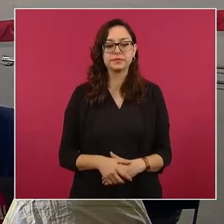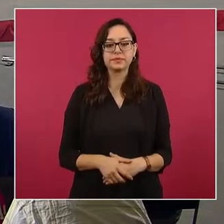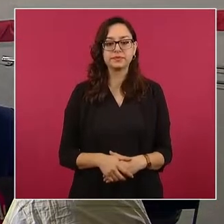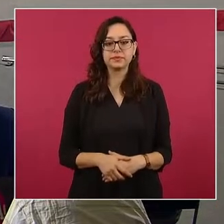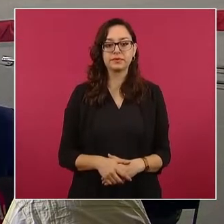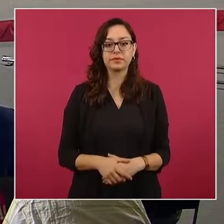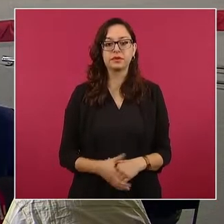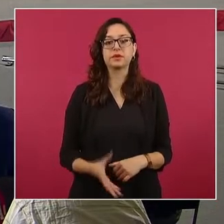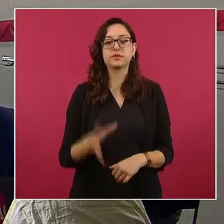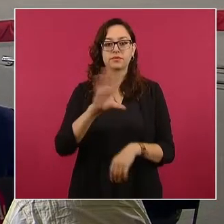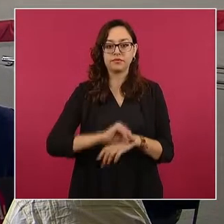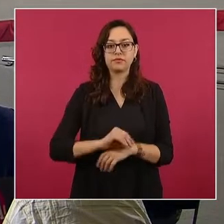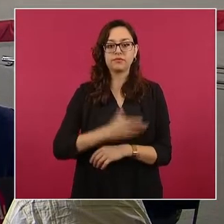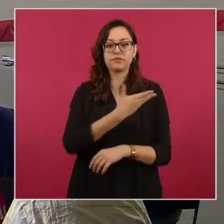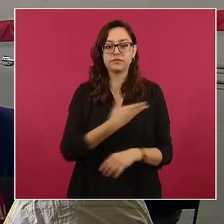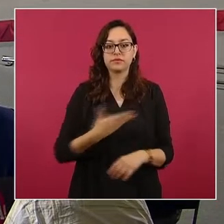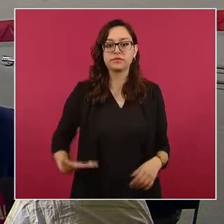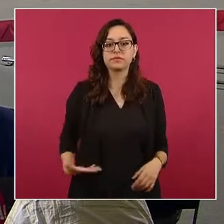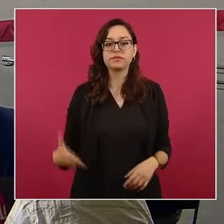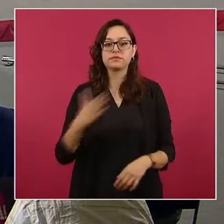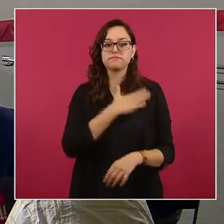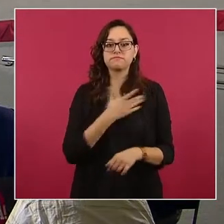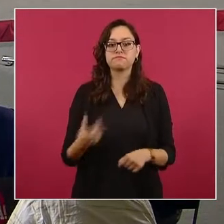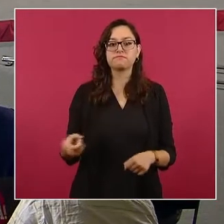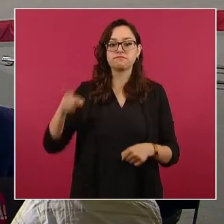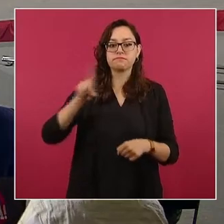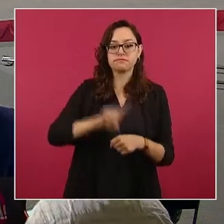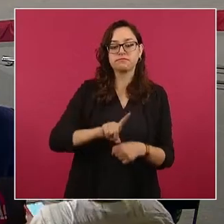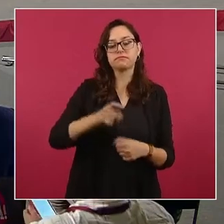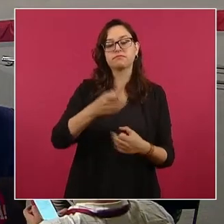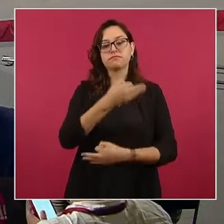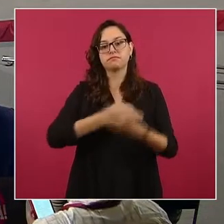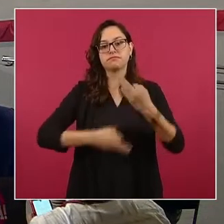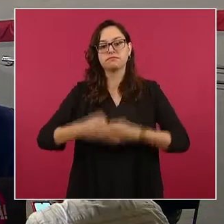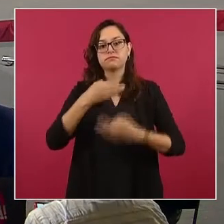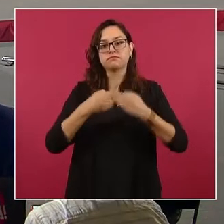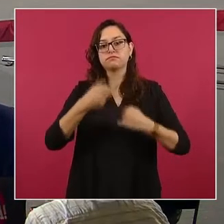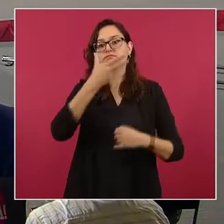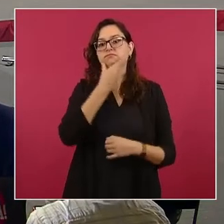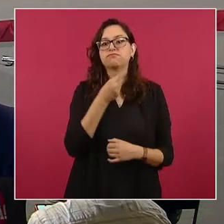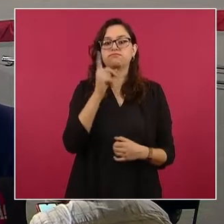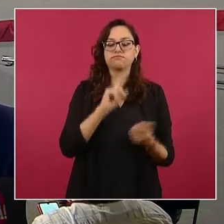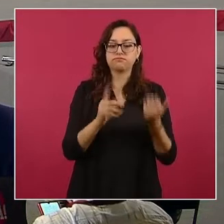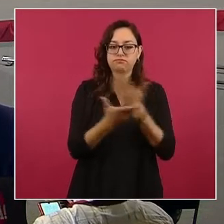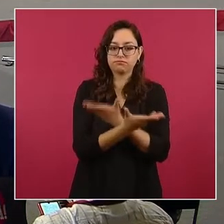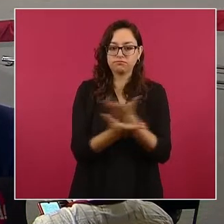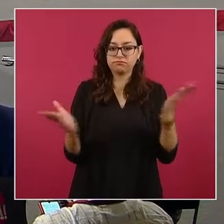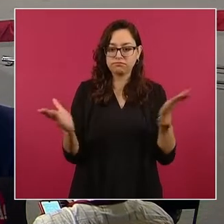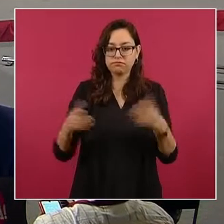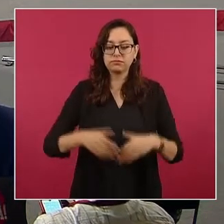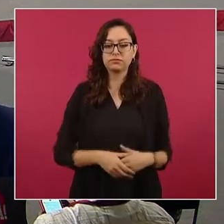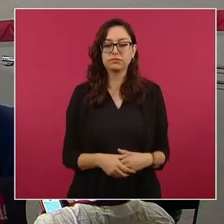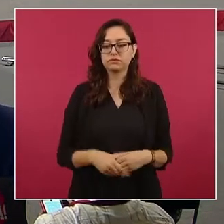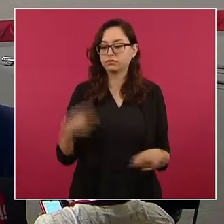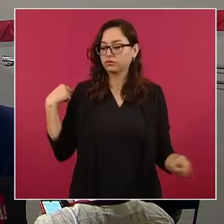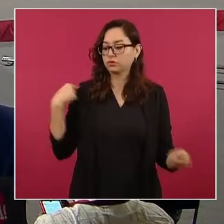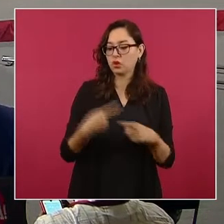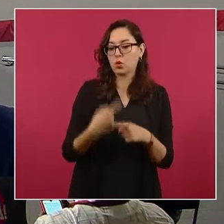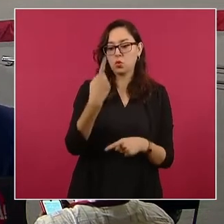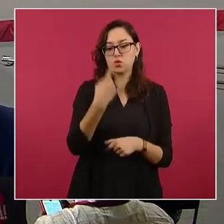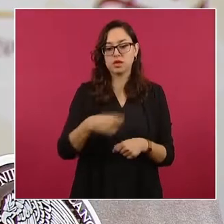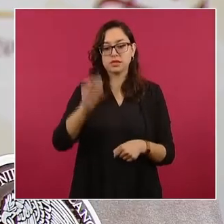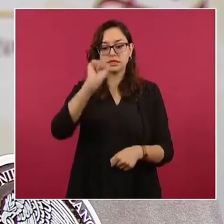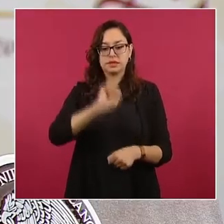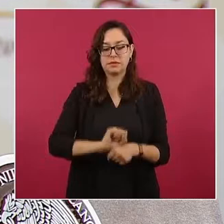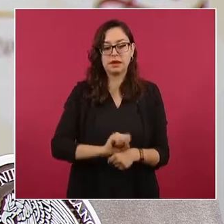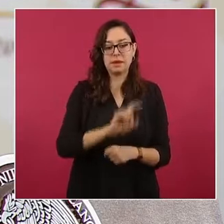Con su permiso, señor presidente, buenos días a todas y a todos. Este es el ¿Quién es quién en las mentiras de la semana del